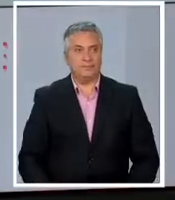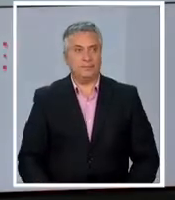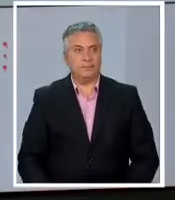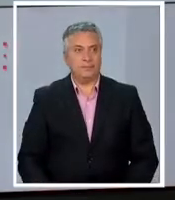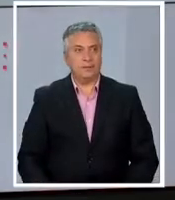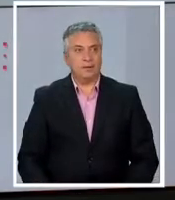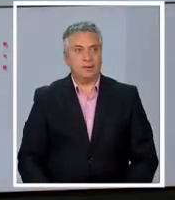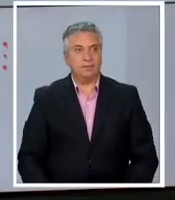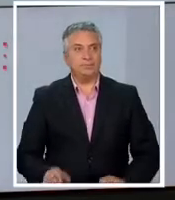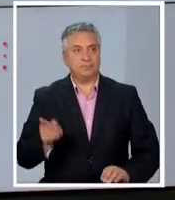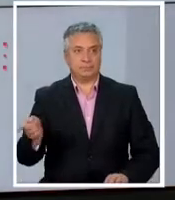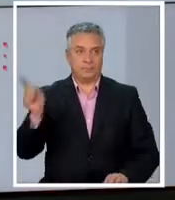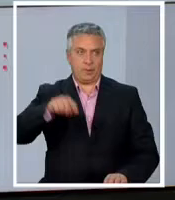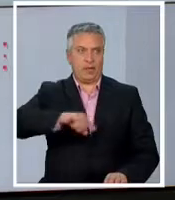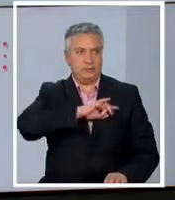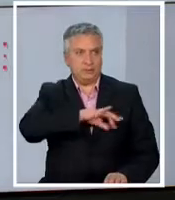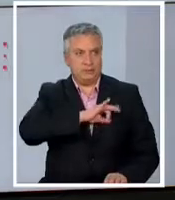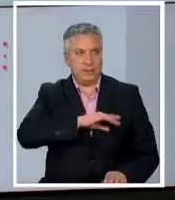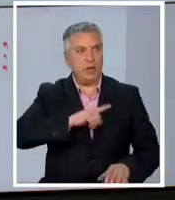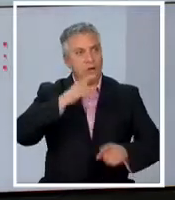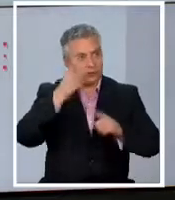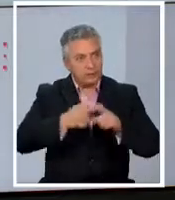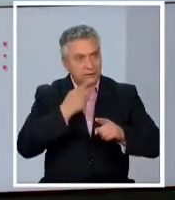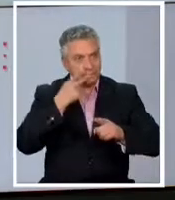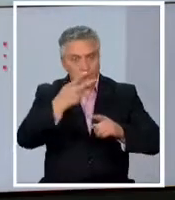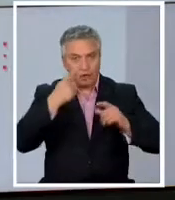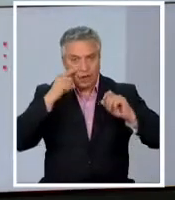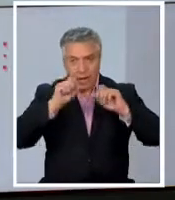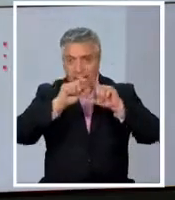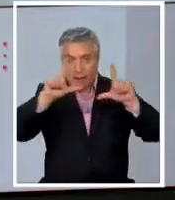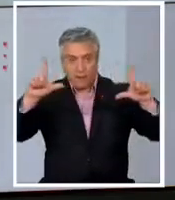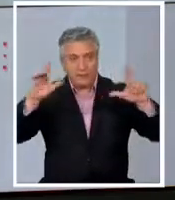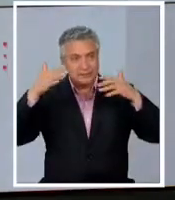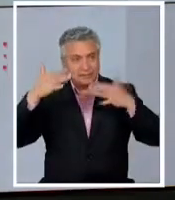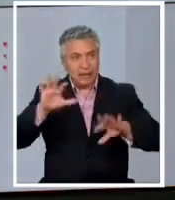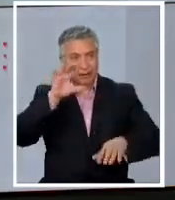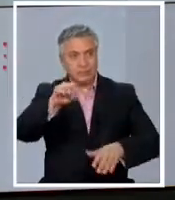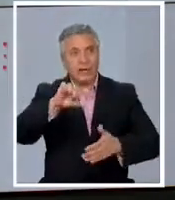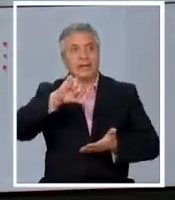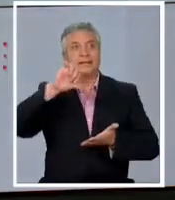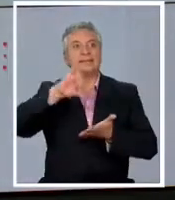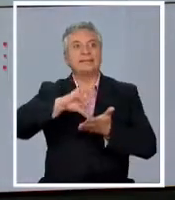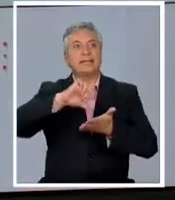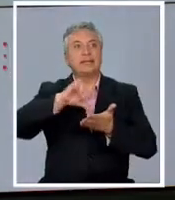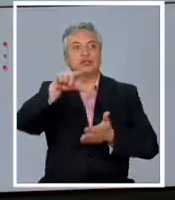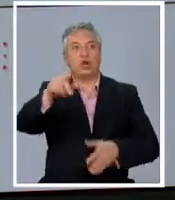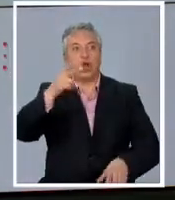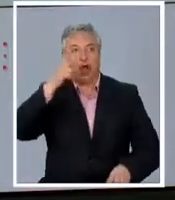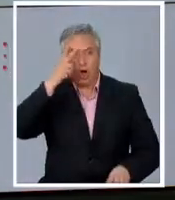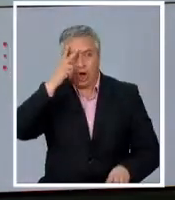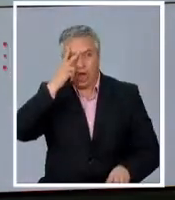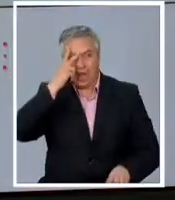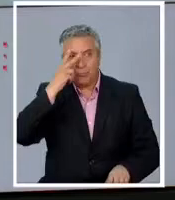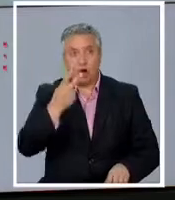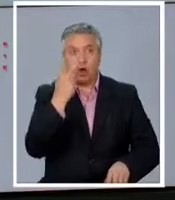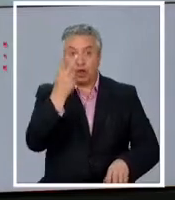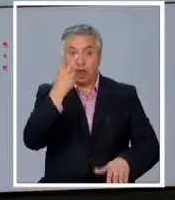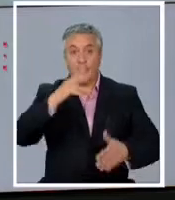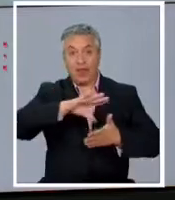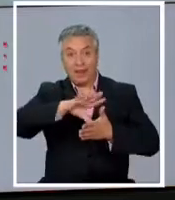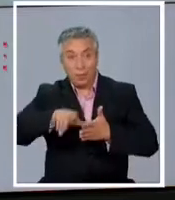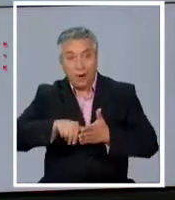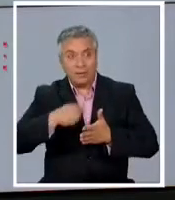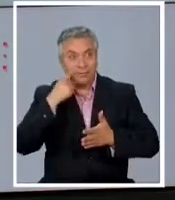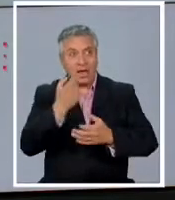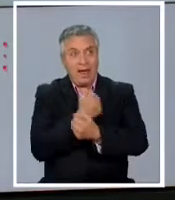de vuelta en nuestro país las siguientes imágenes fueron captadas en pleno centro de Coquimbo dos delincuentes al ser